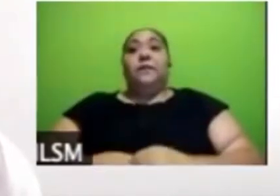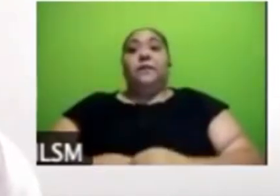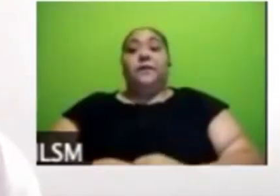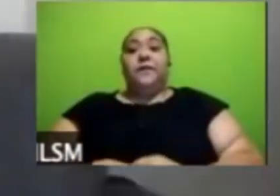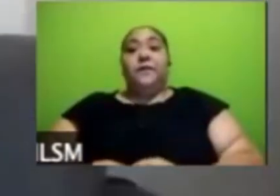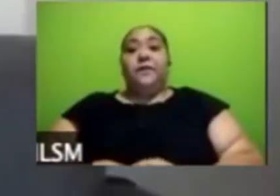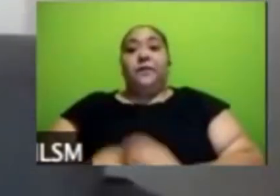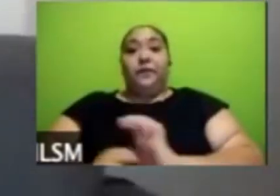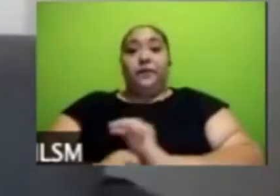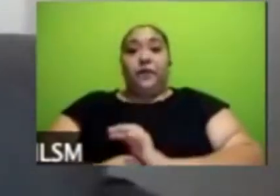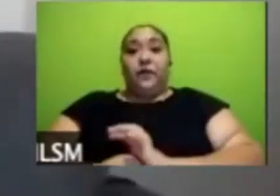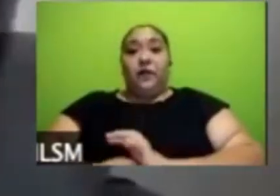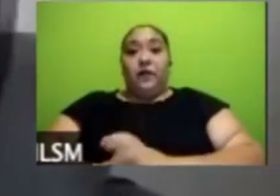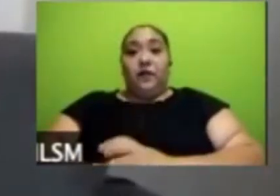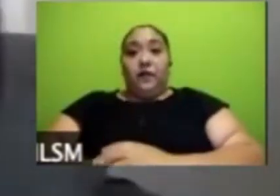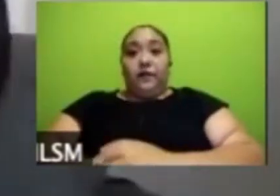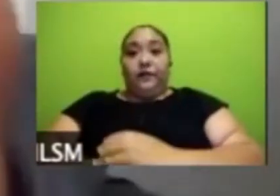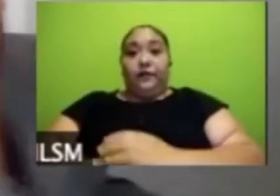muchas gracias Lorena